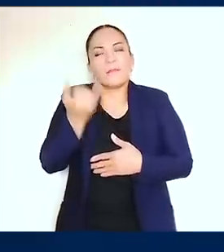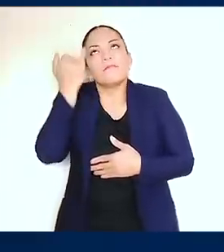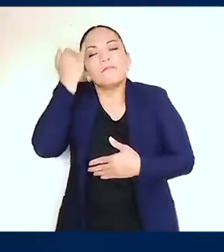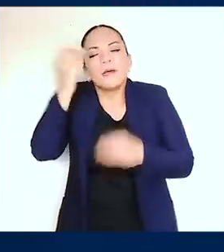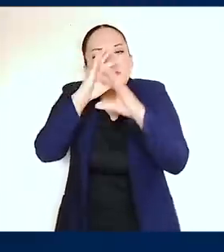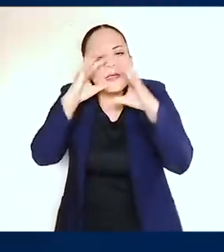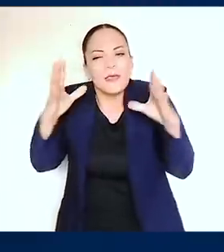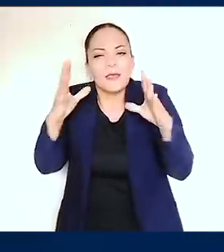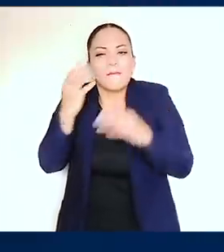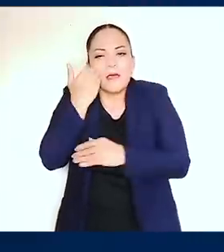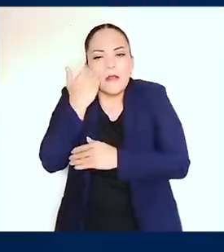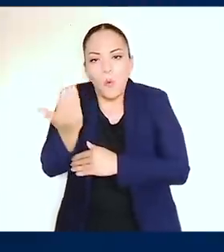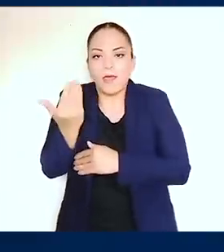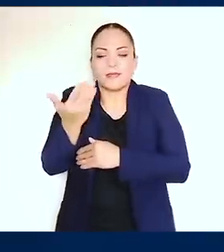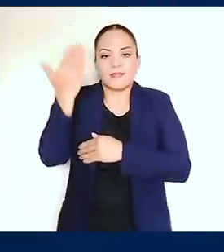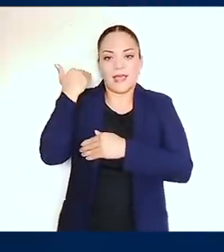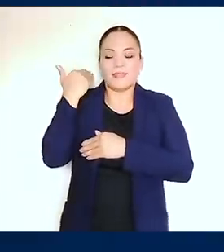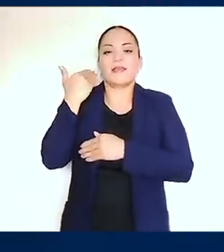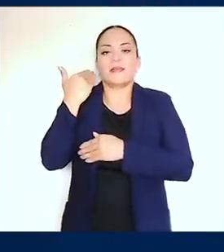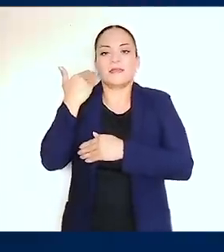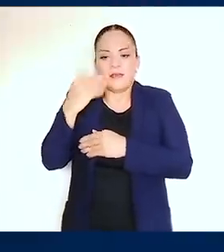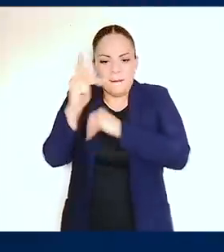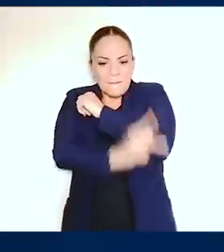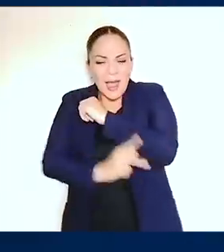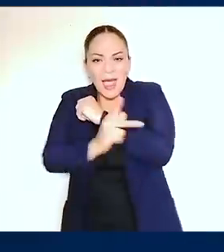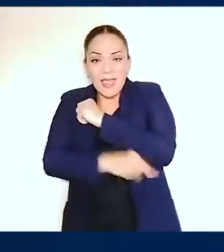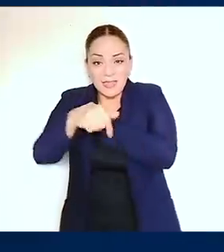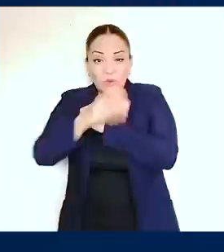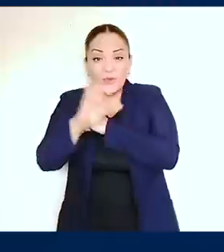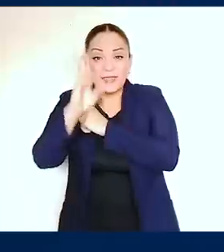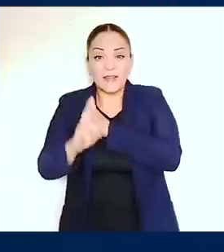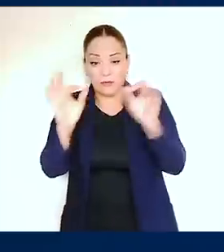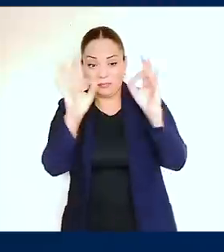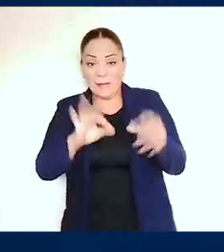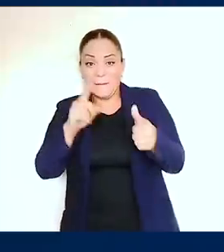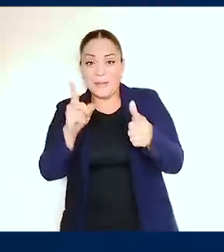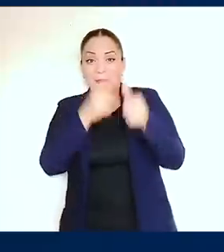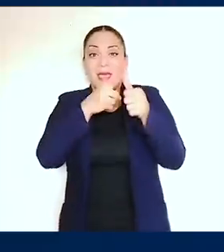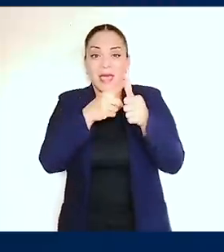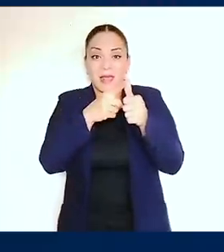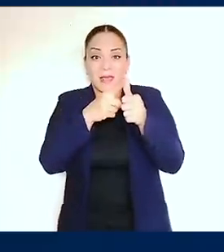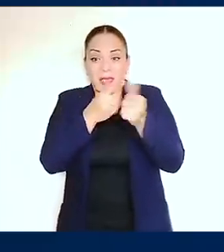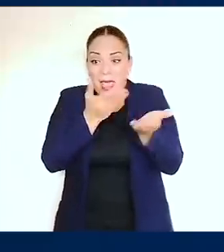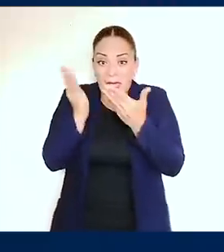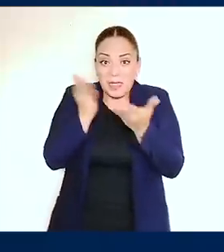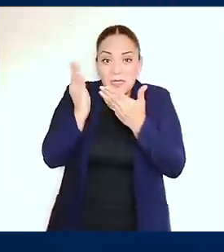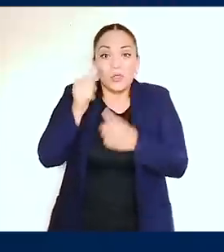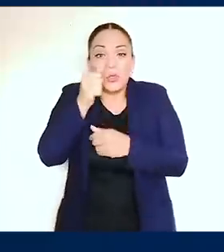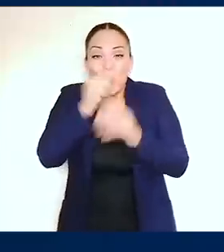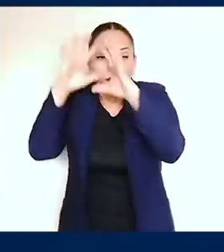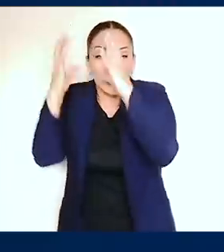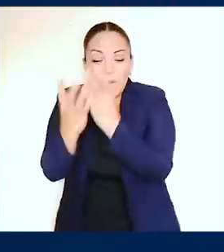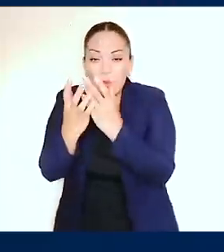la vergüenza de ser el primer exportador de droga en el mundo. Con las